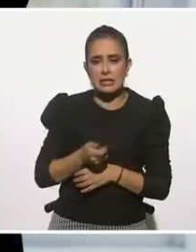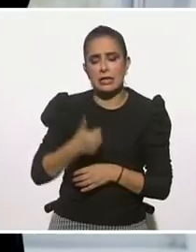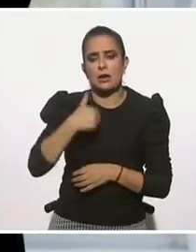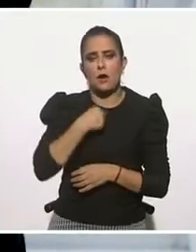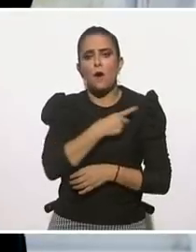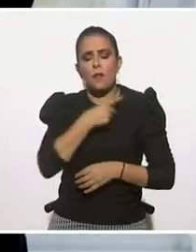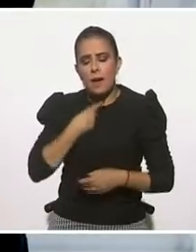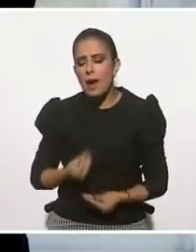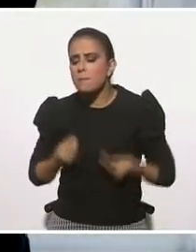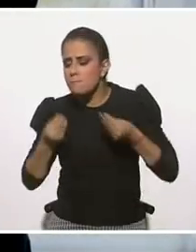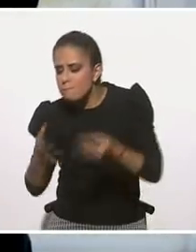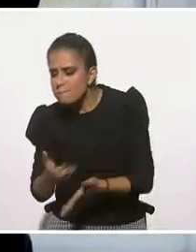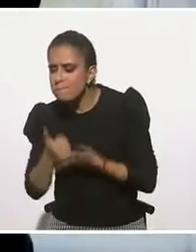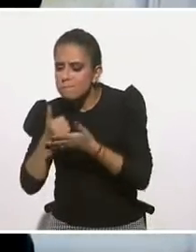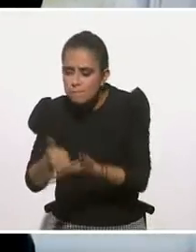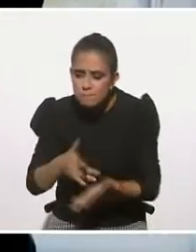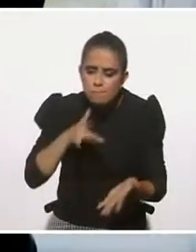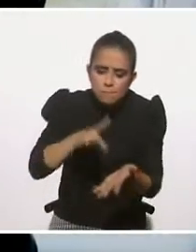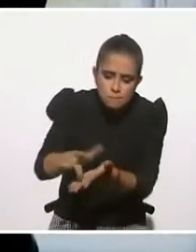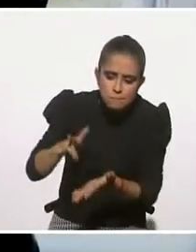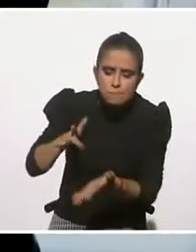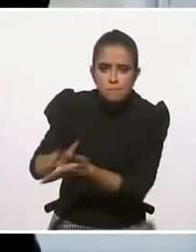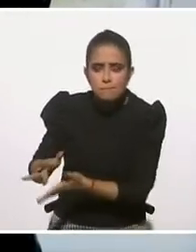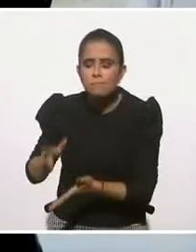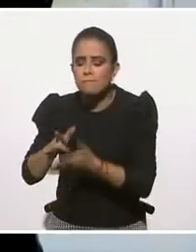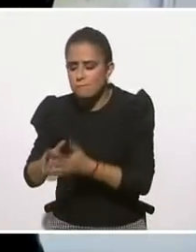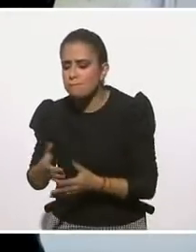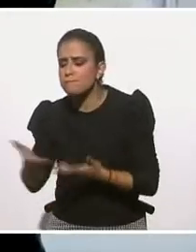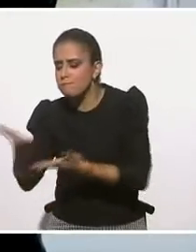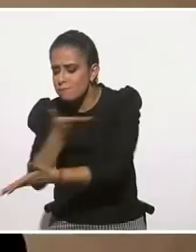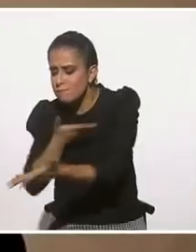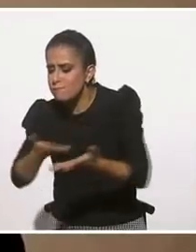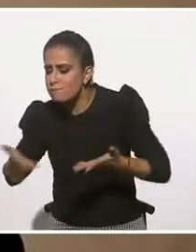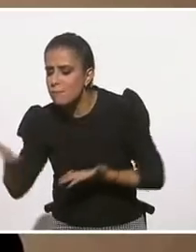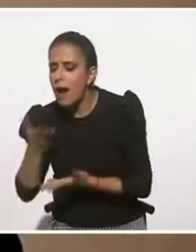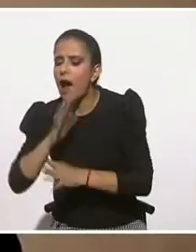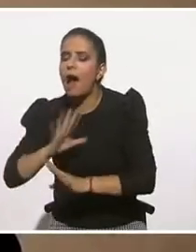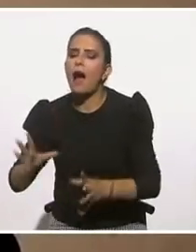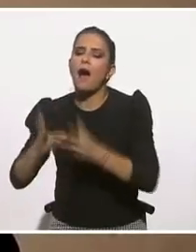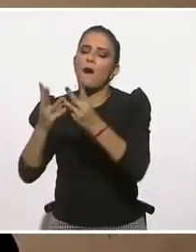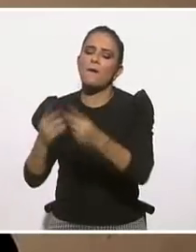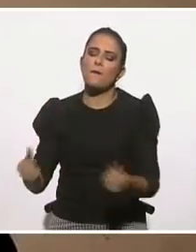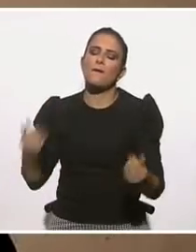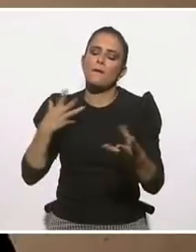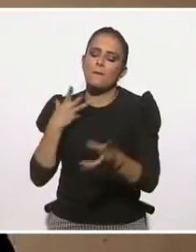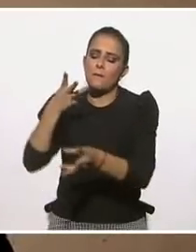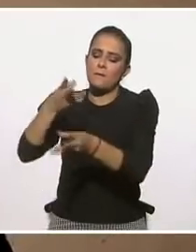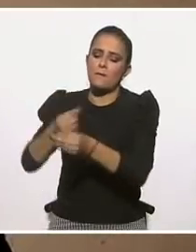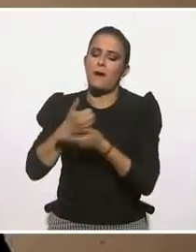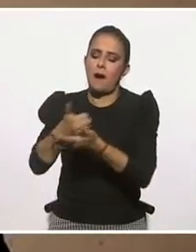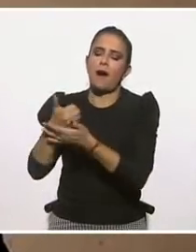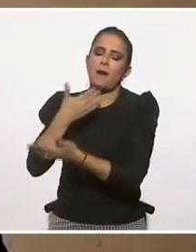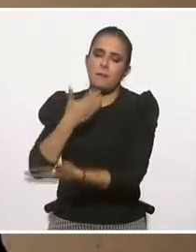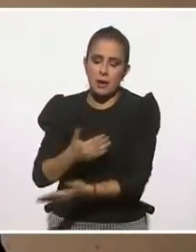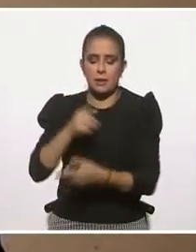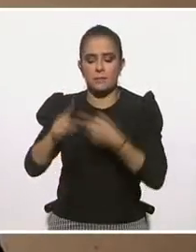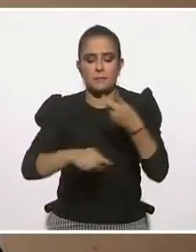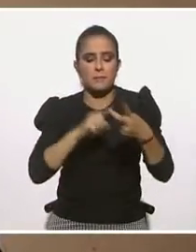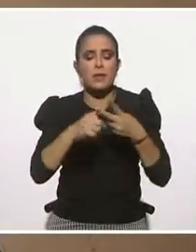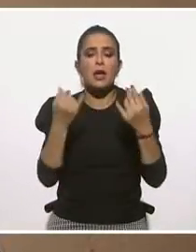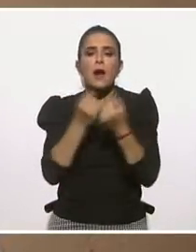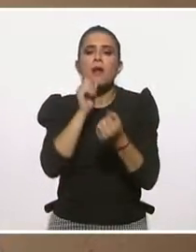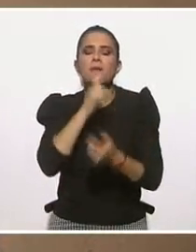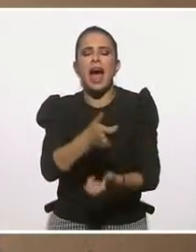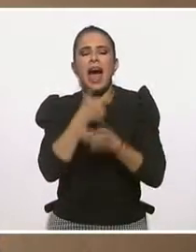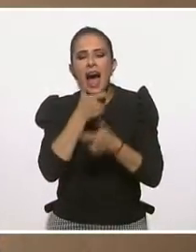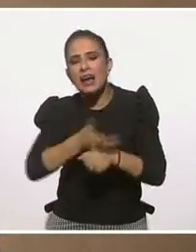altruismo, gracias al cual las víctimas se reparan reparando. Otro mecanismo constructivo es el humor, dice Cyril Nik,